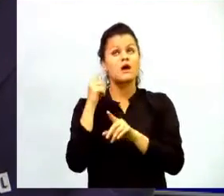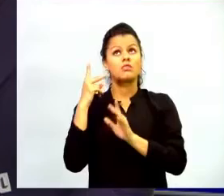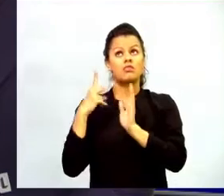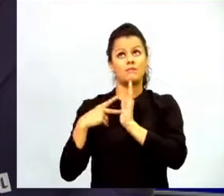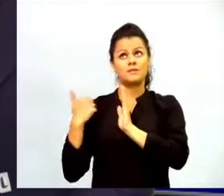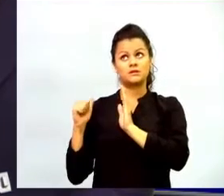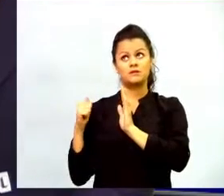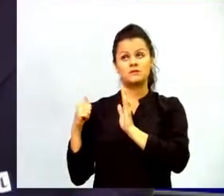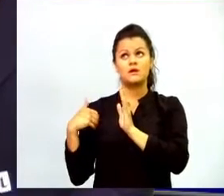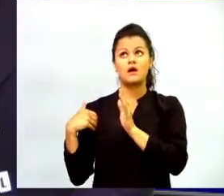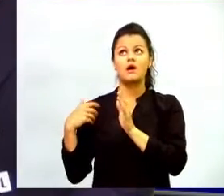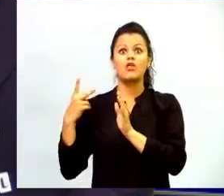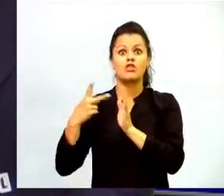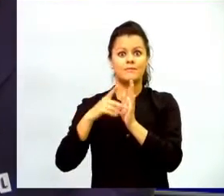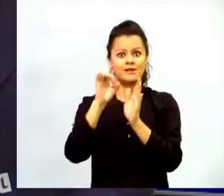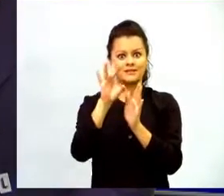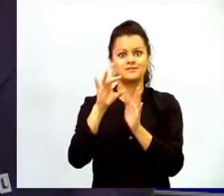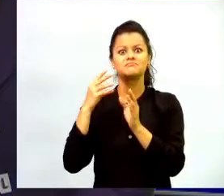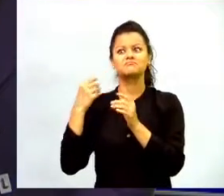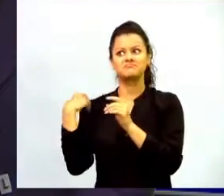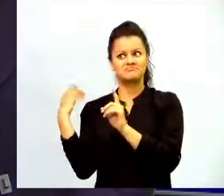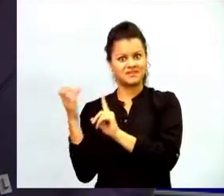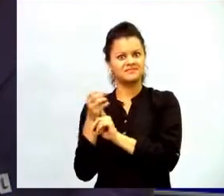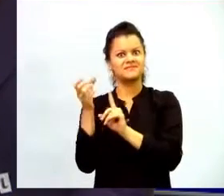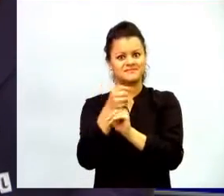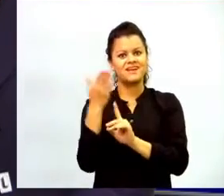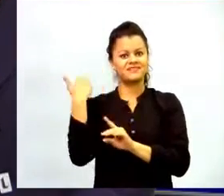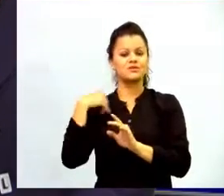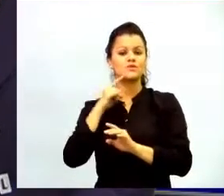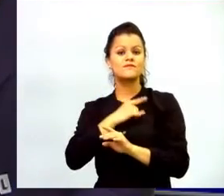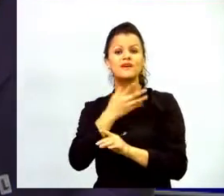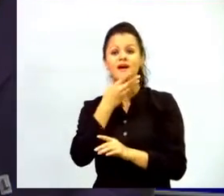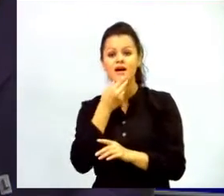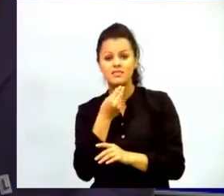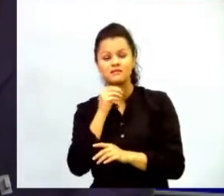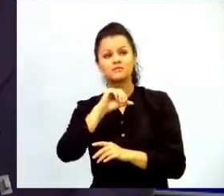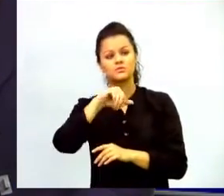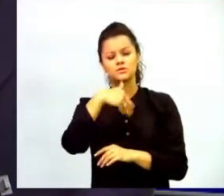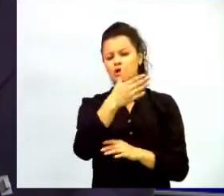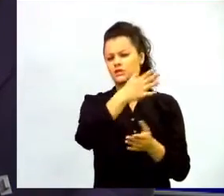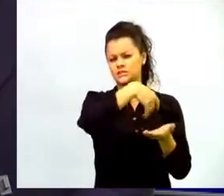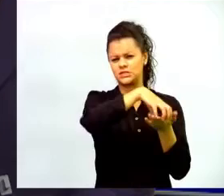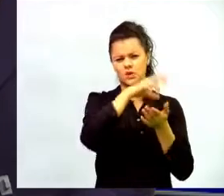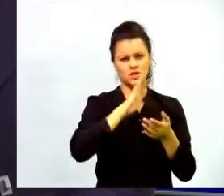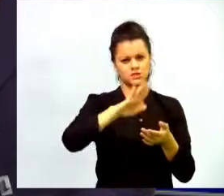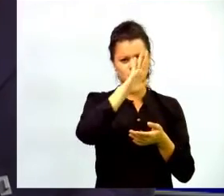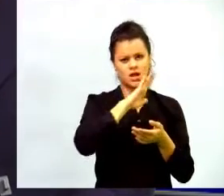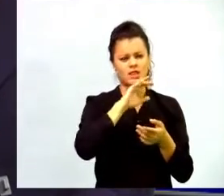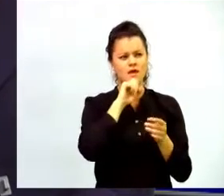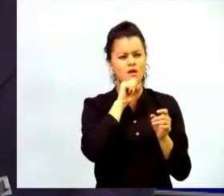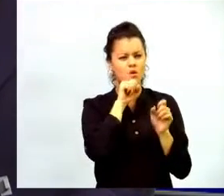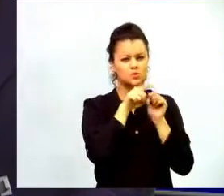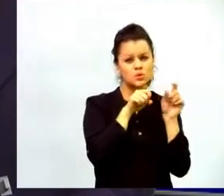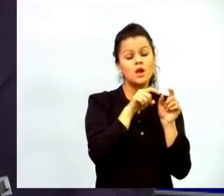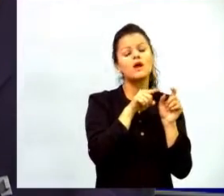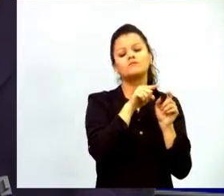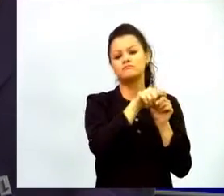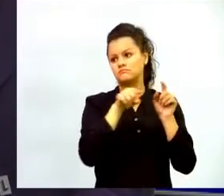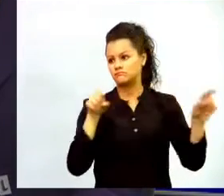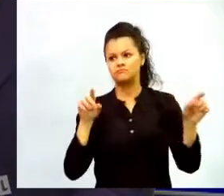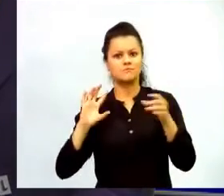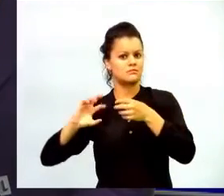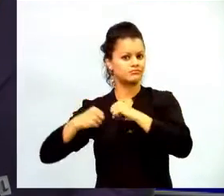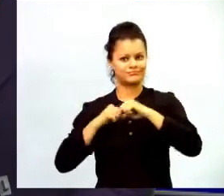vez con la Universidad de los Andes, otra vez con el Centro Nacional de Consultoría. Más adelante les daré las cifras. Y muy importante, somos